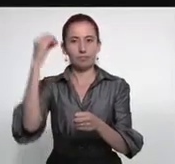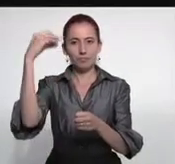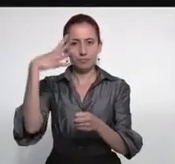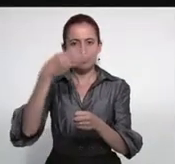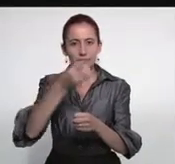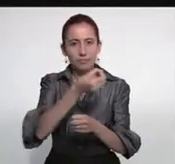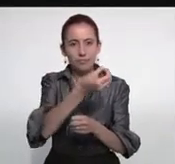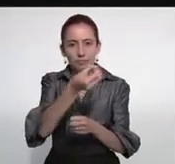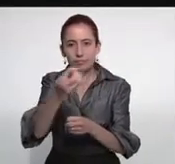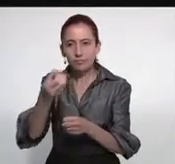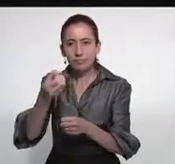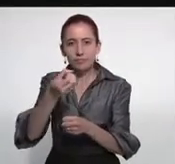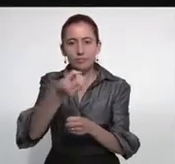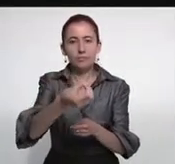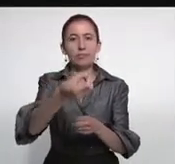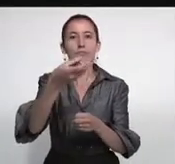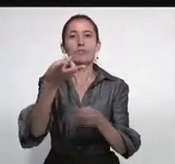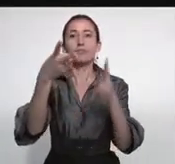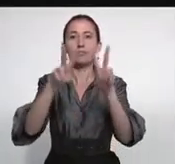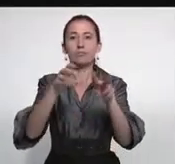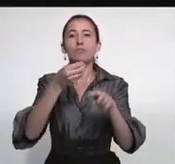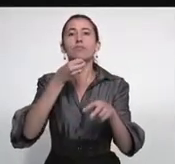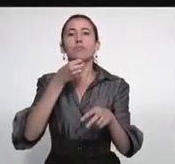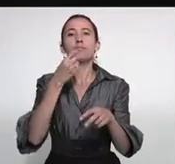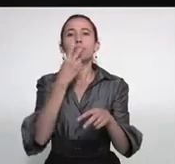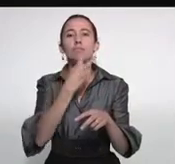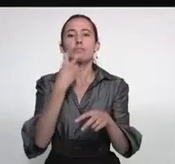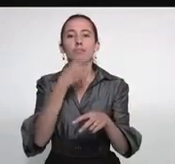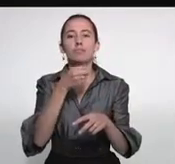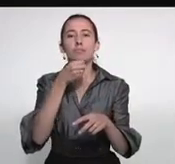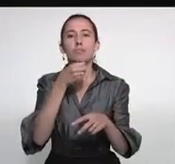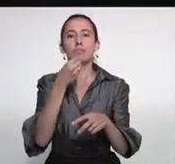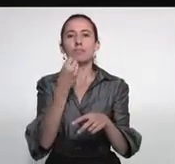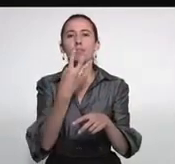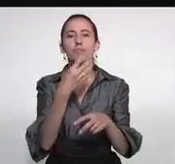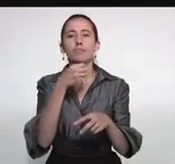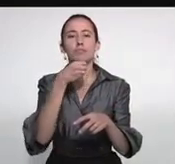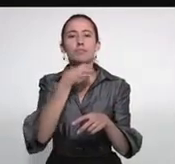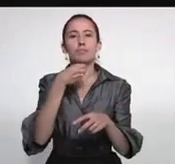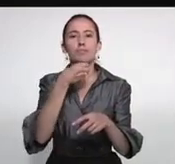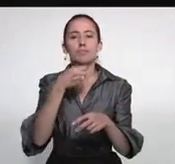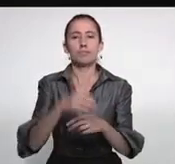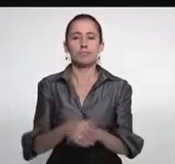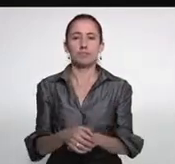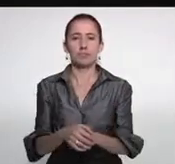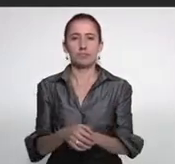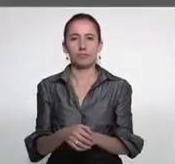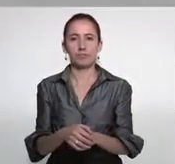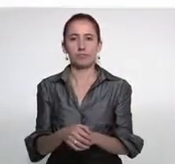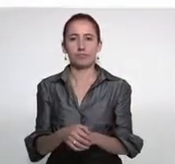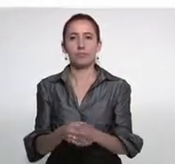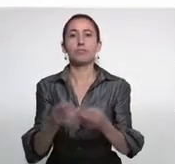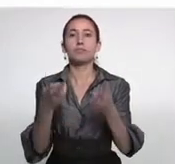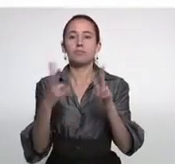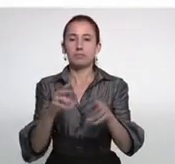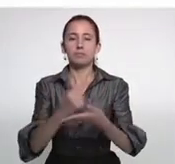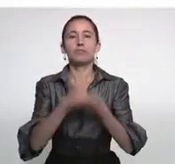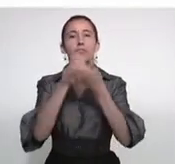una linterna para señalar dónde se encuentra y facilitar la lectura de labios en caso de suspensión del fluido eléctrico.